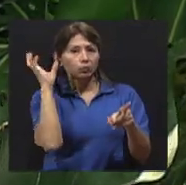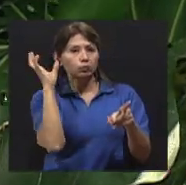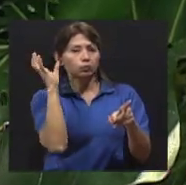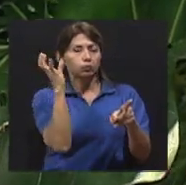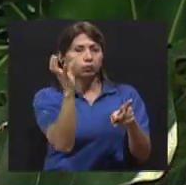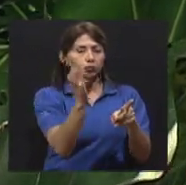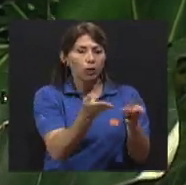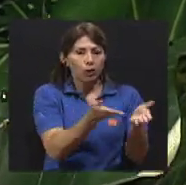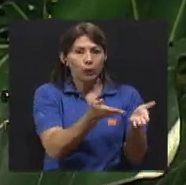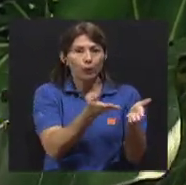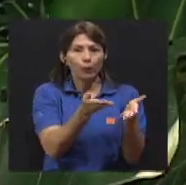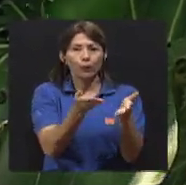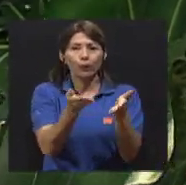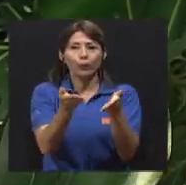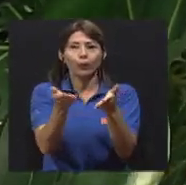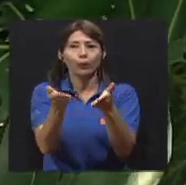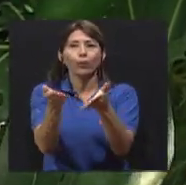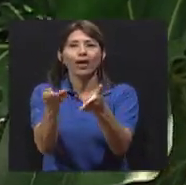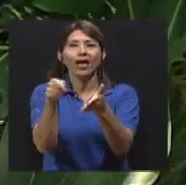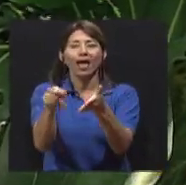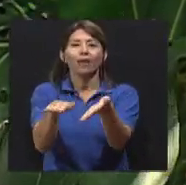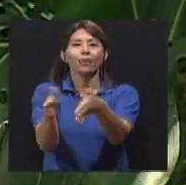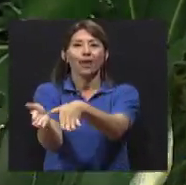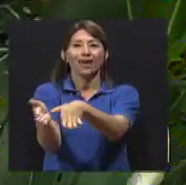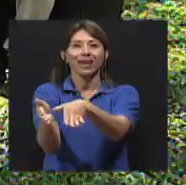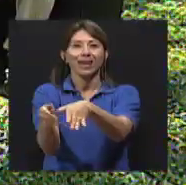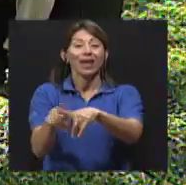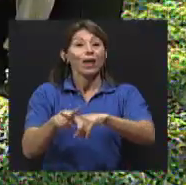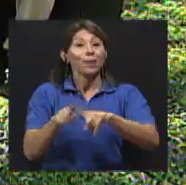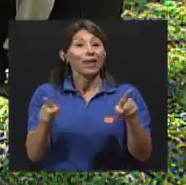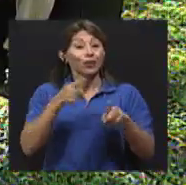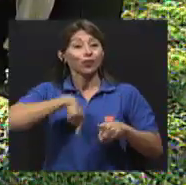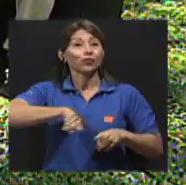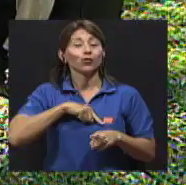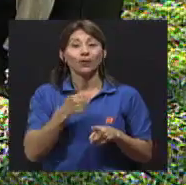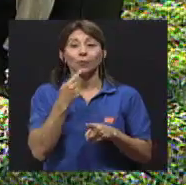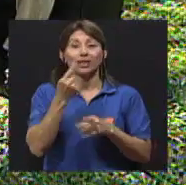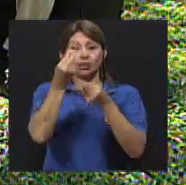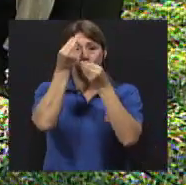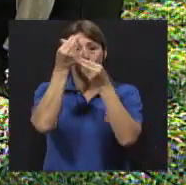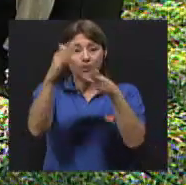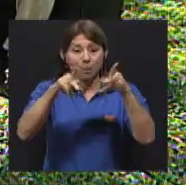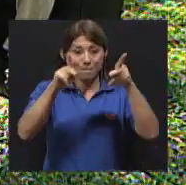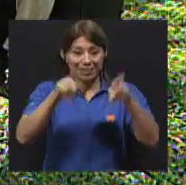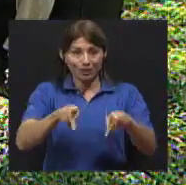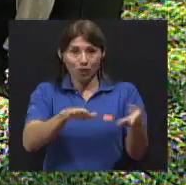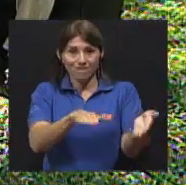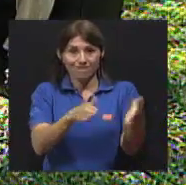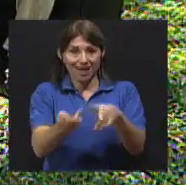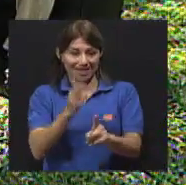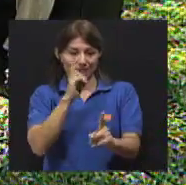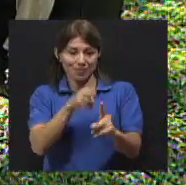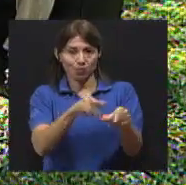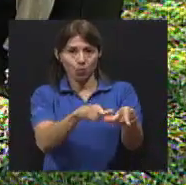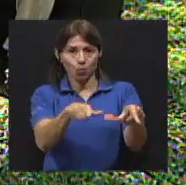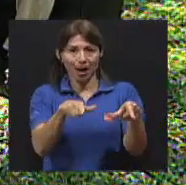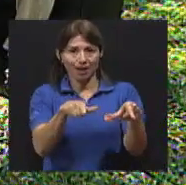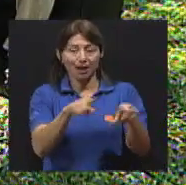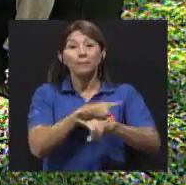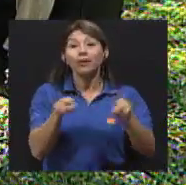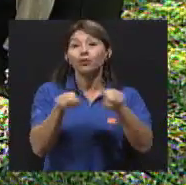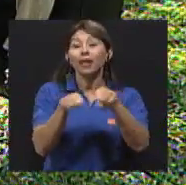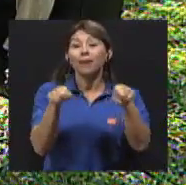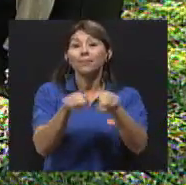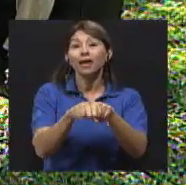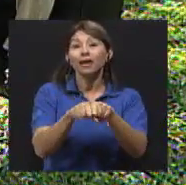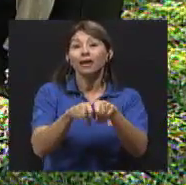repetir, es cuando la persona fallece en el sitio. Pero tenemos un subregistro importante, digamos, de las personas que fallecen en